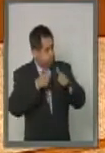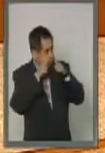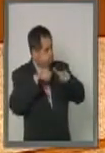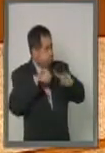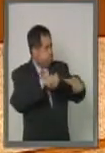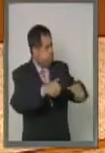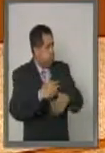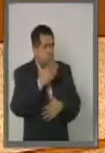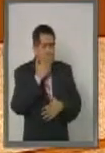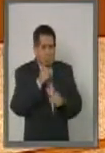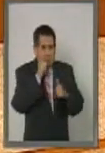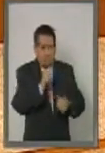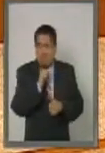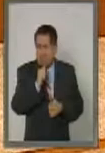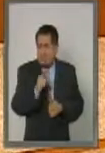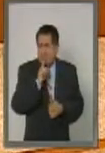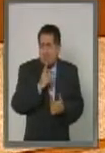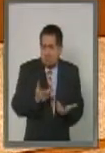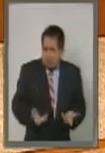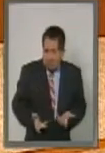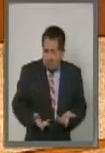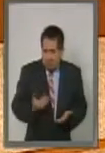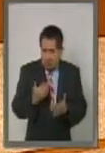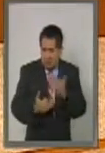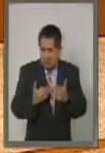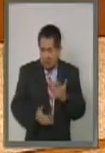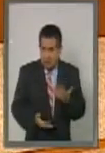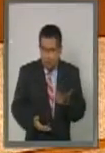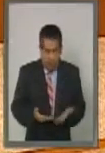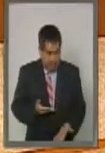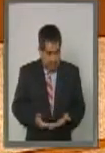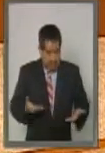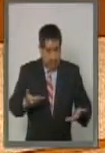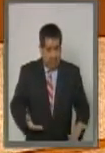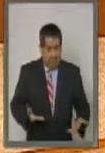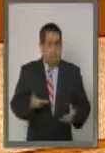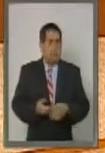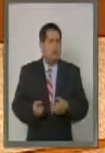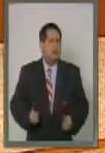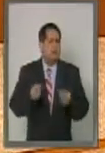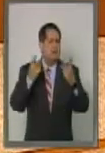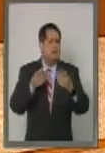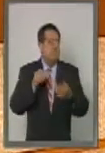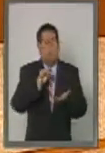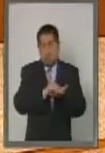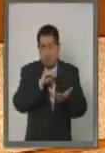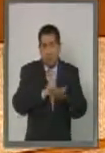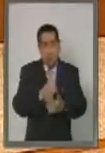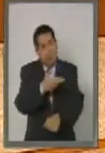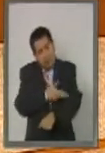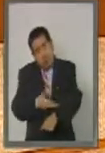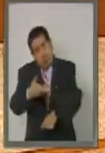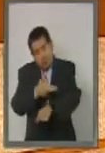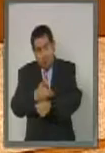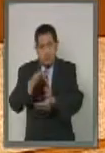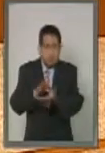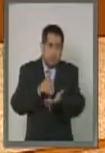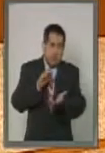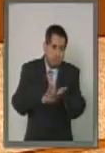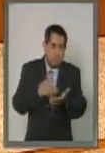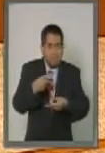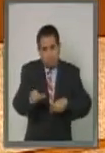fueran atendidas adecuadamente. Aún al día de hoy hay muchos procesos burocráticos y de registros